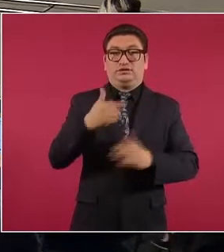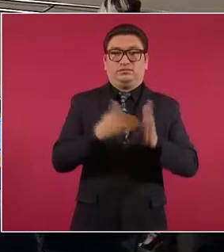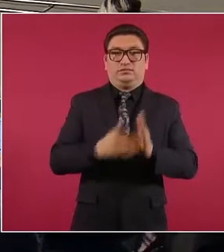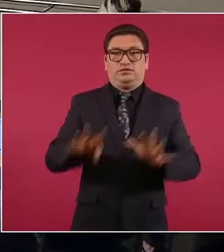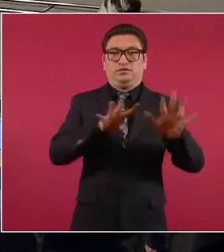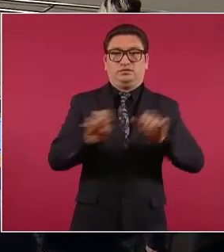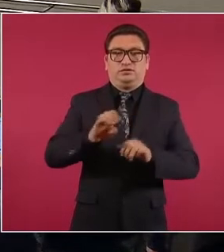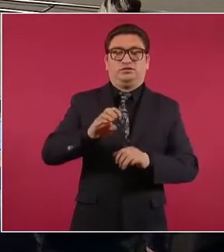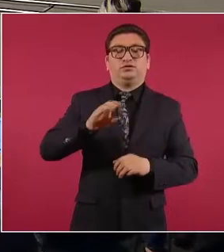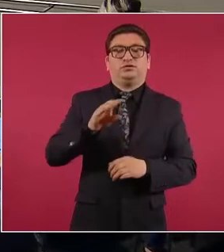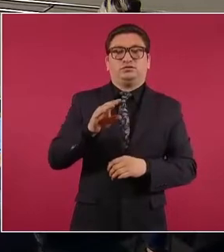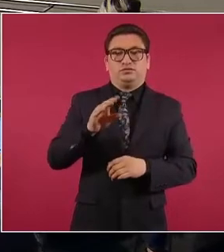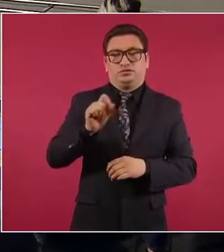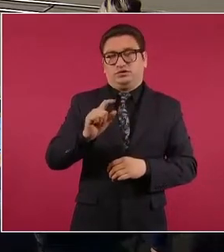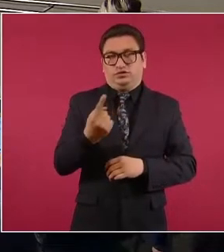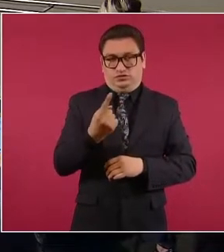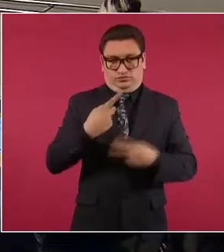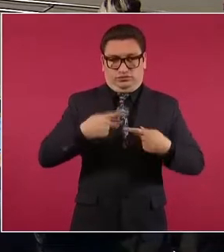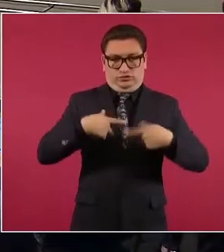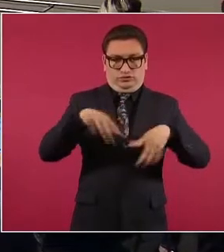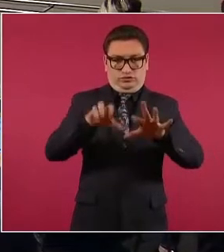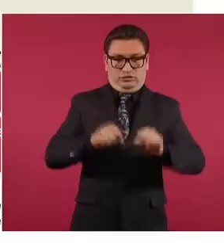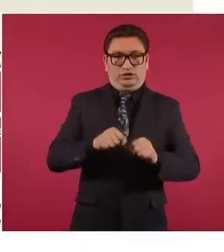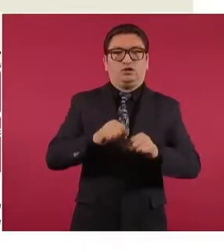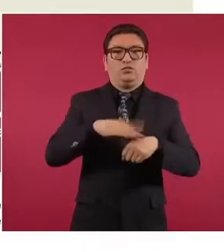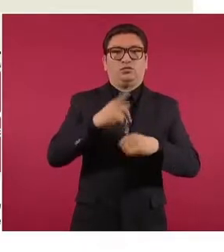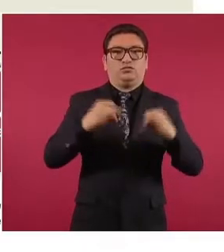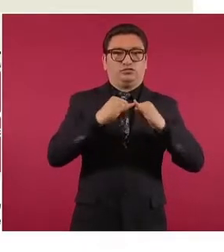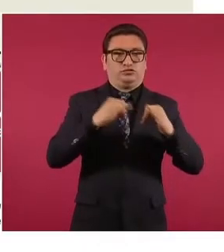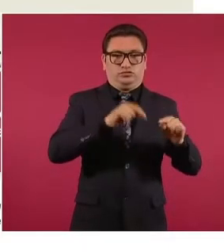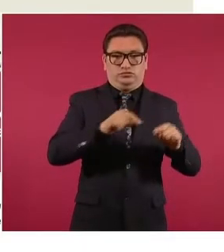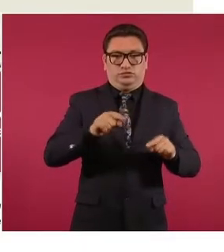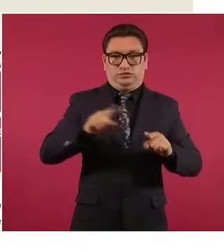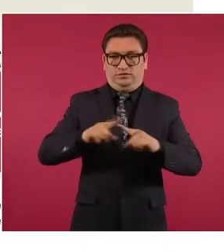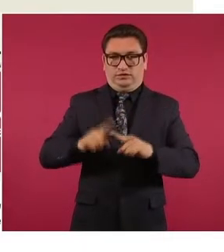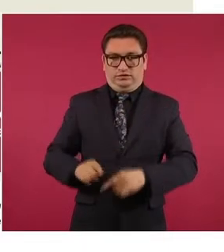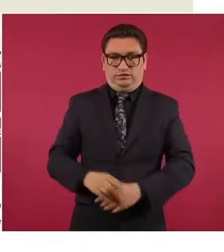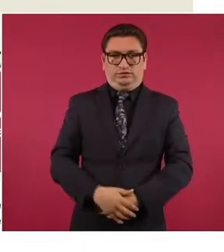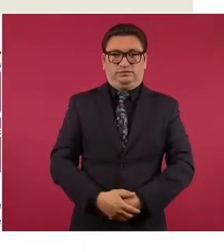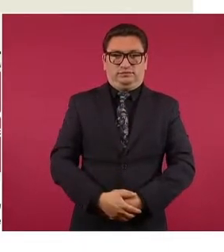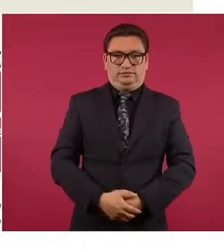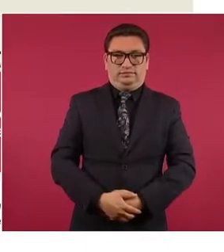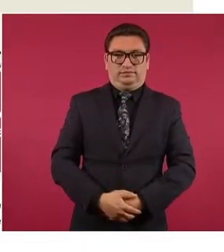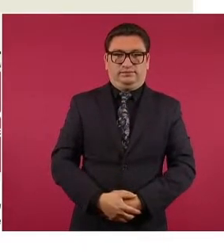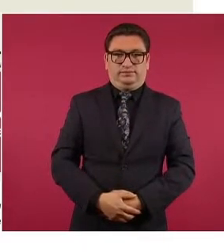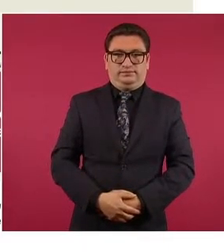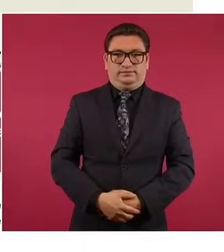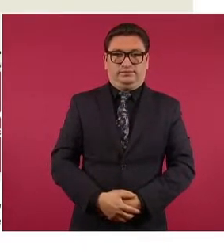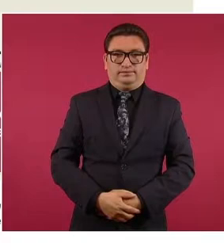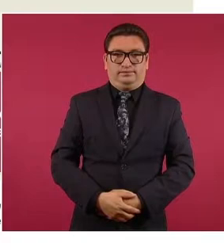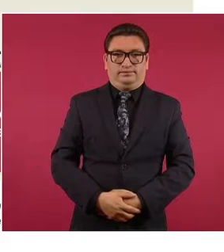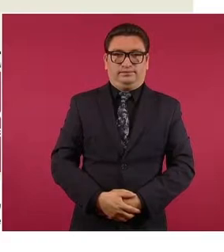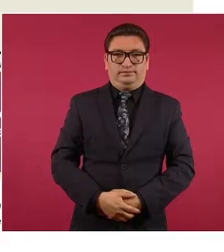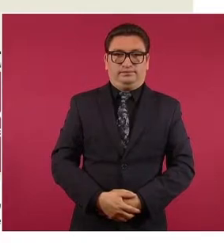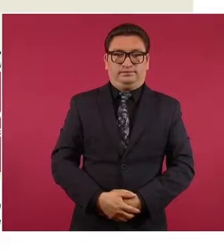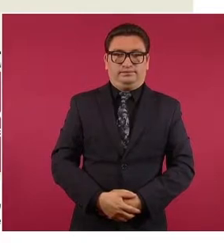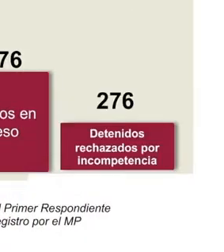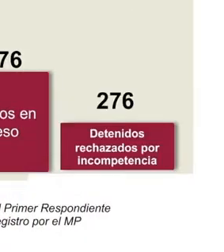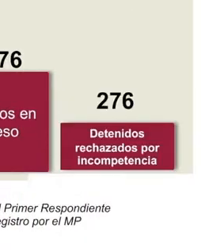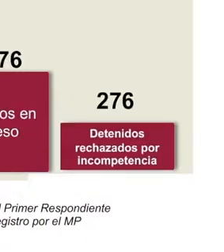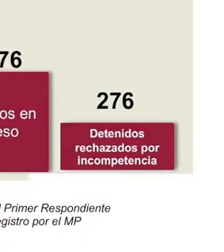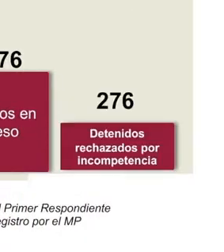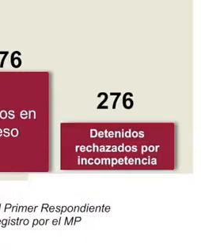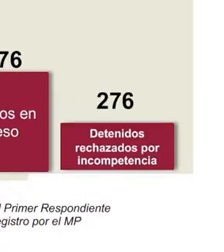921 detenidos por parte de todas las instituciones de seguridad pública y se fueron presentados ante el